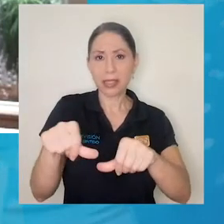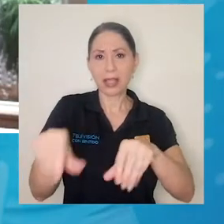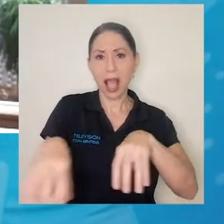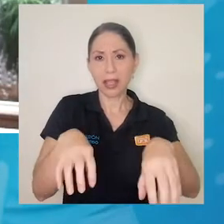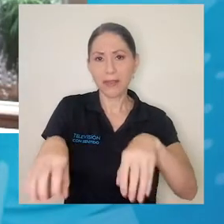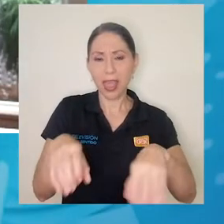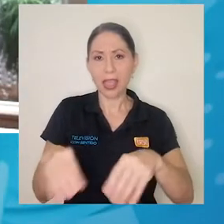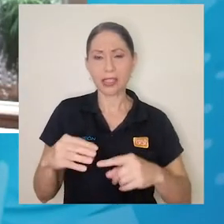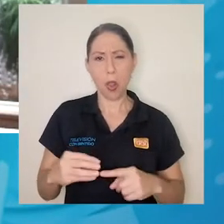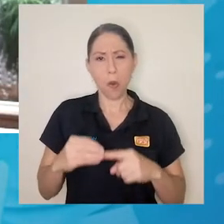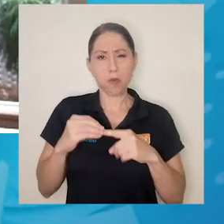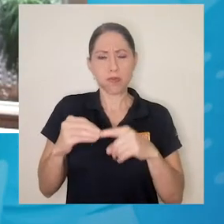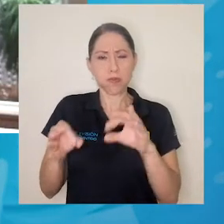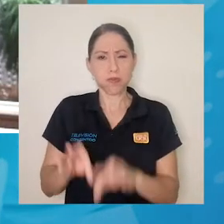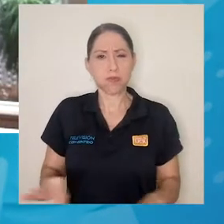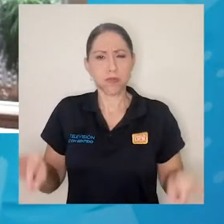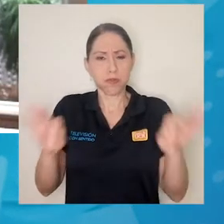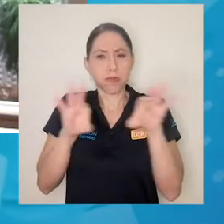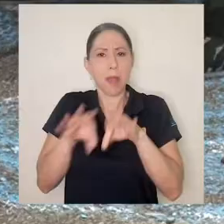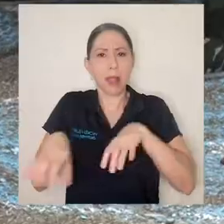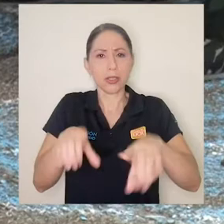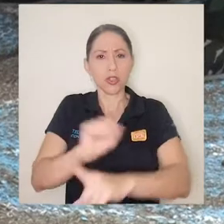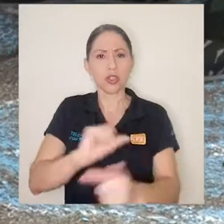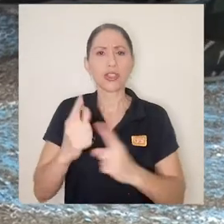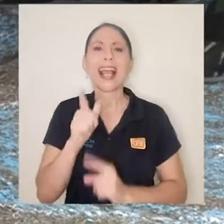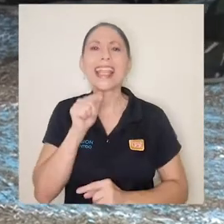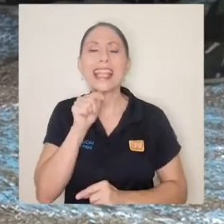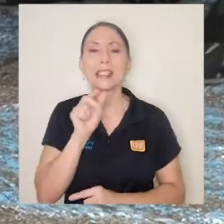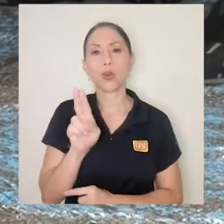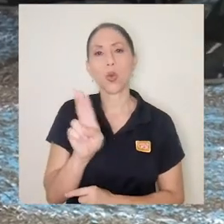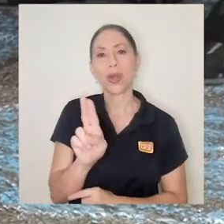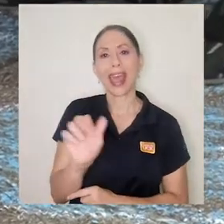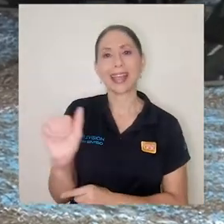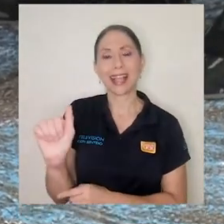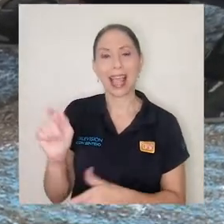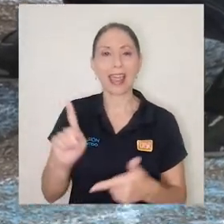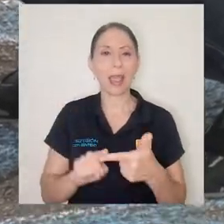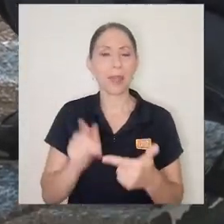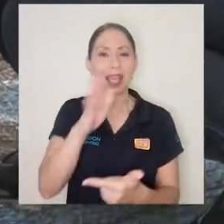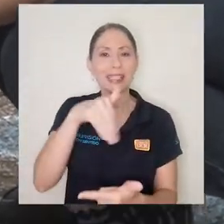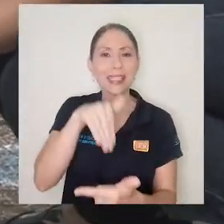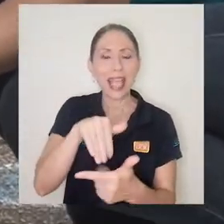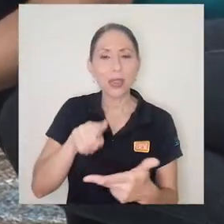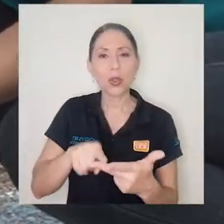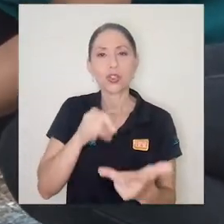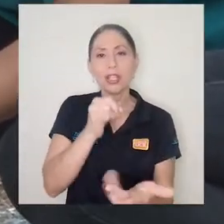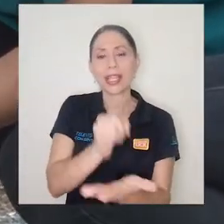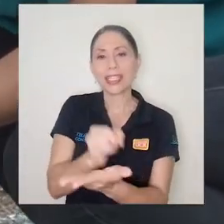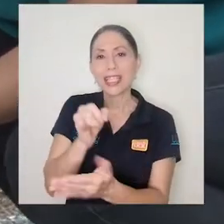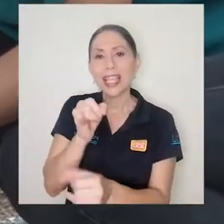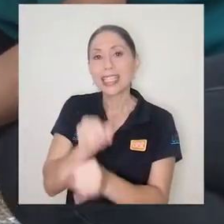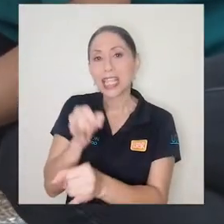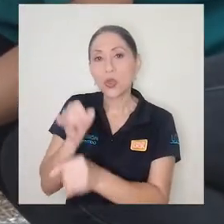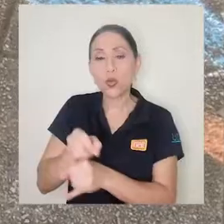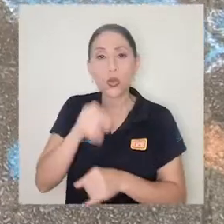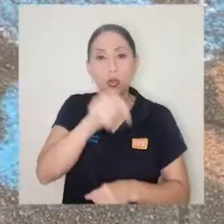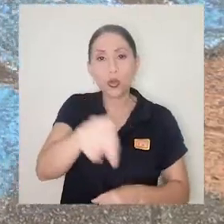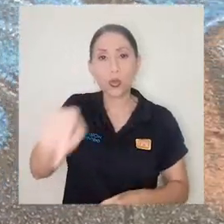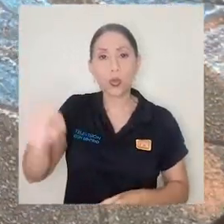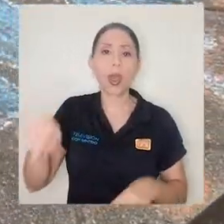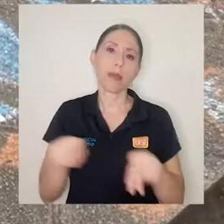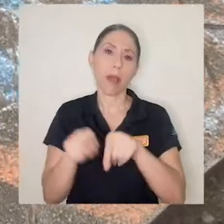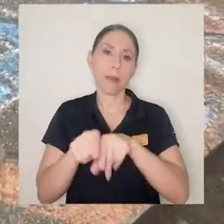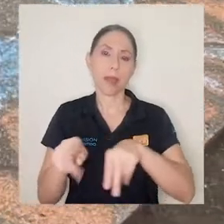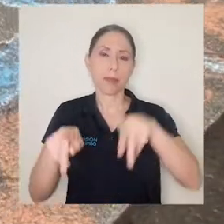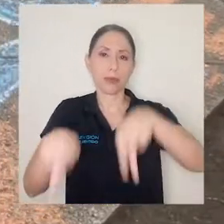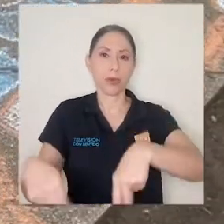actividades y protagonismo de la acción social la tienen las propias unidades académicas, los centros, los institutos y por